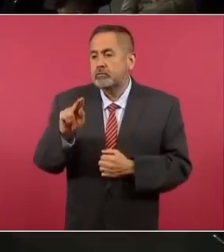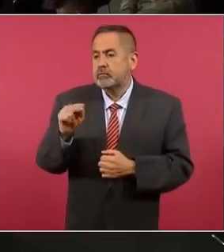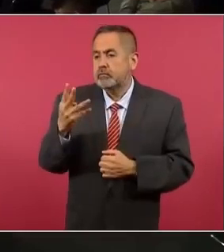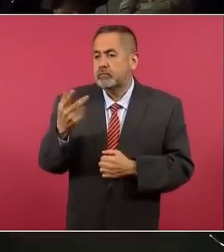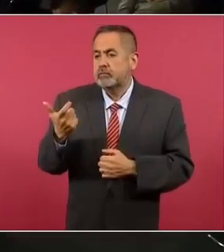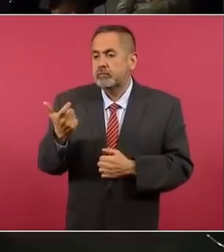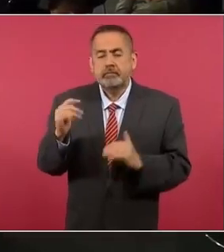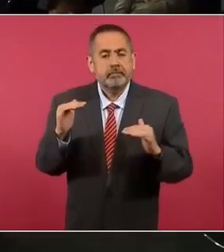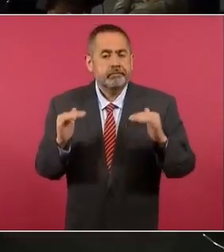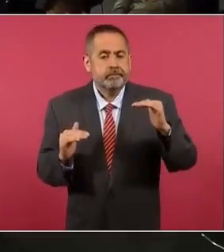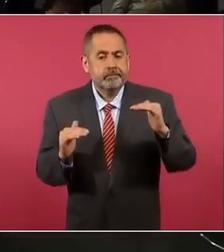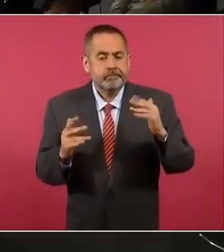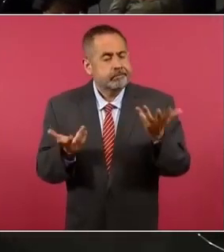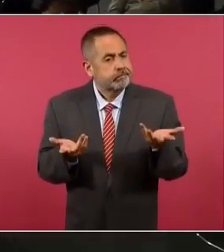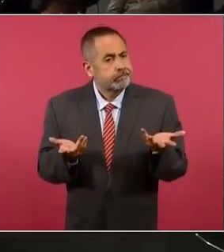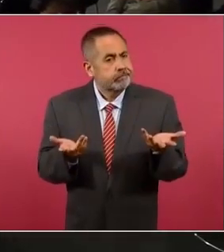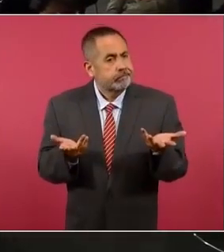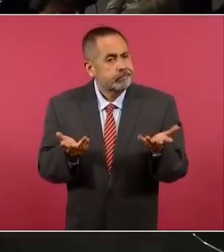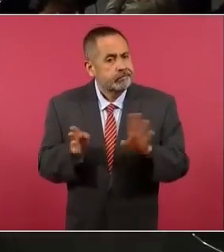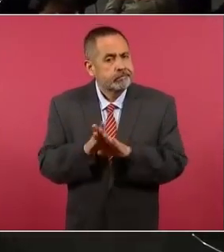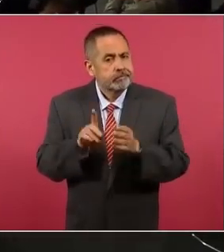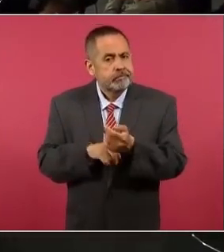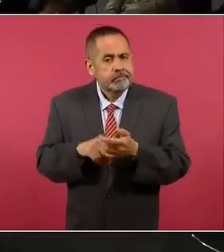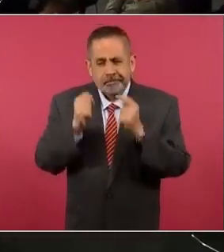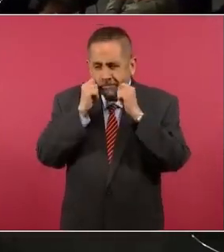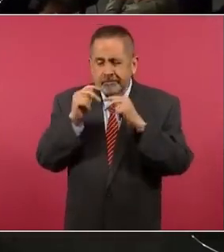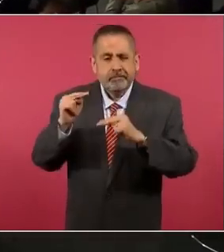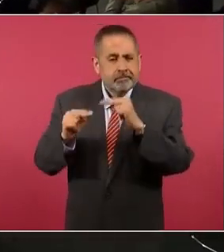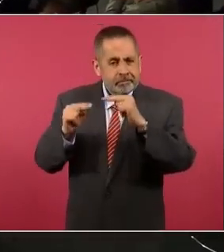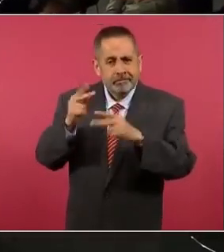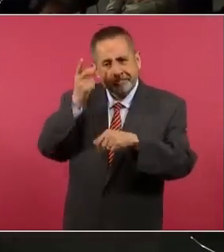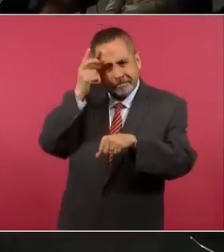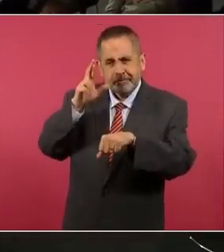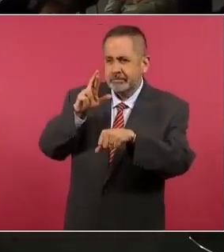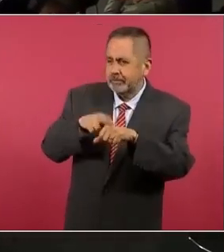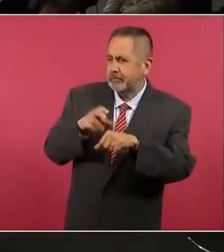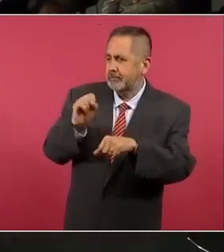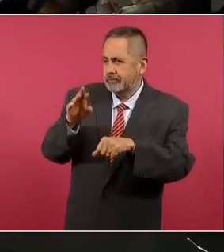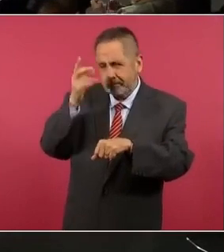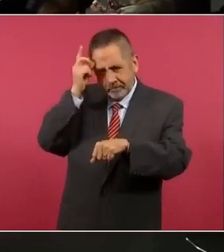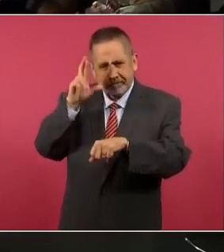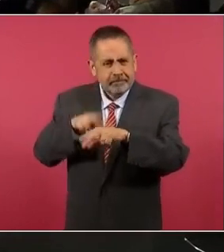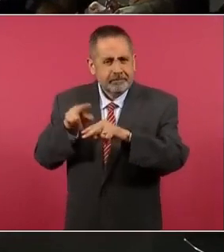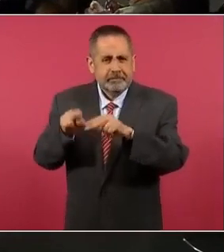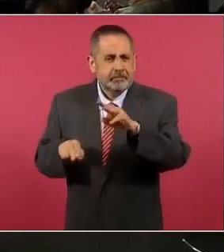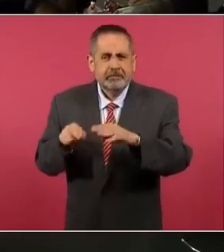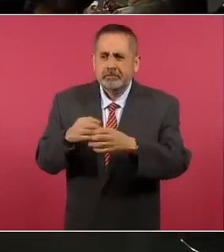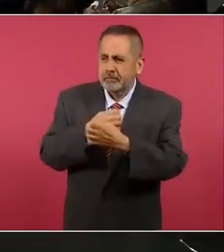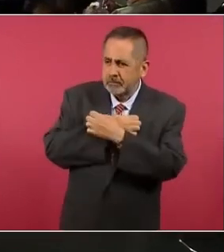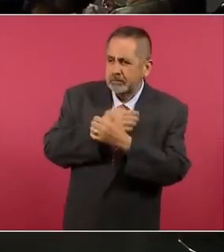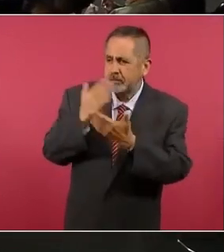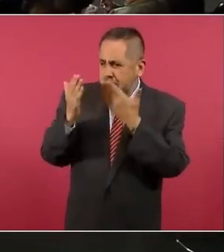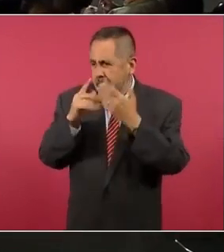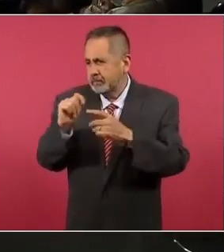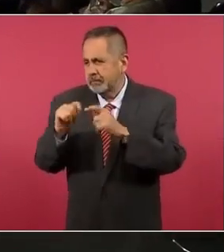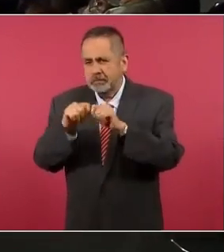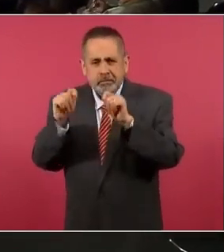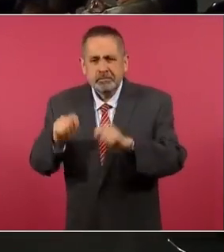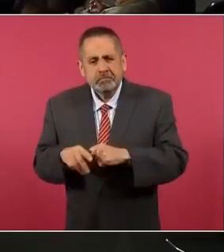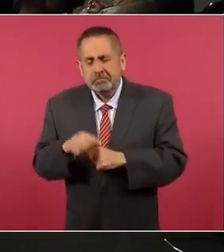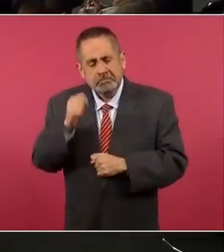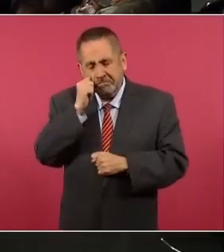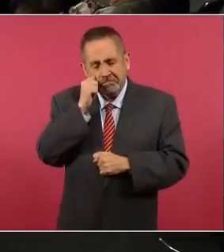importa el género ocupacional, no importa el nivel educativo, ni tampoco los